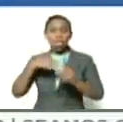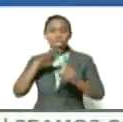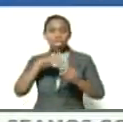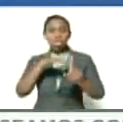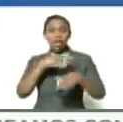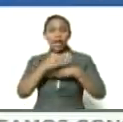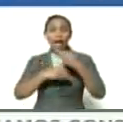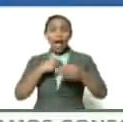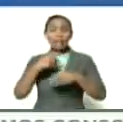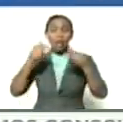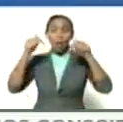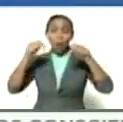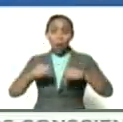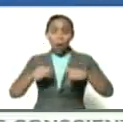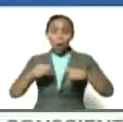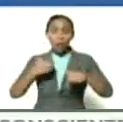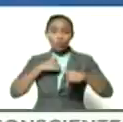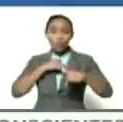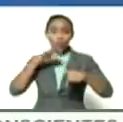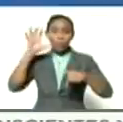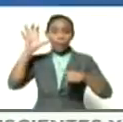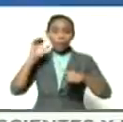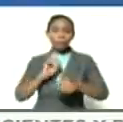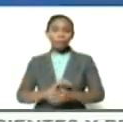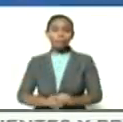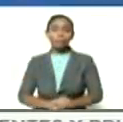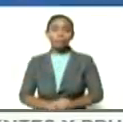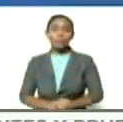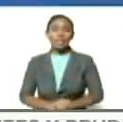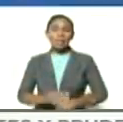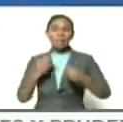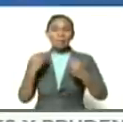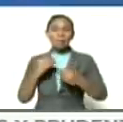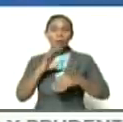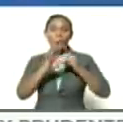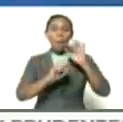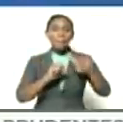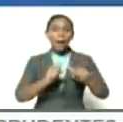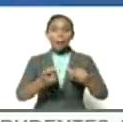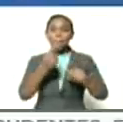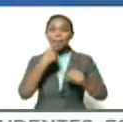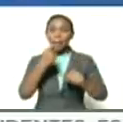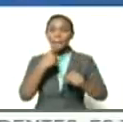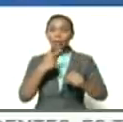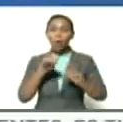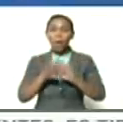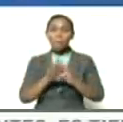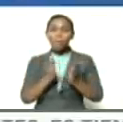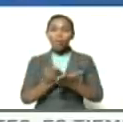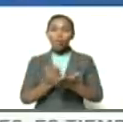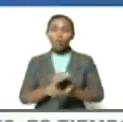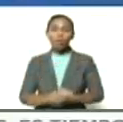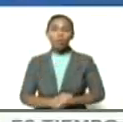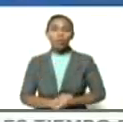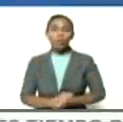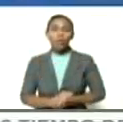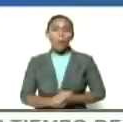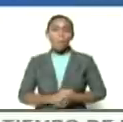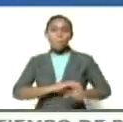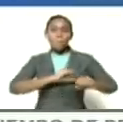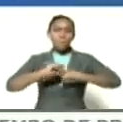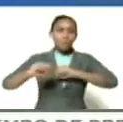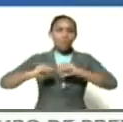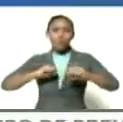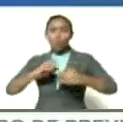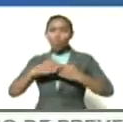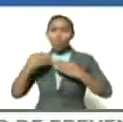que le hacen hoy a nuestro país para comprar una medicina en el mundo para mover un